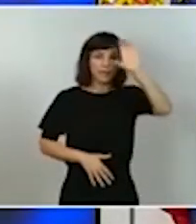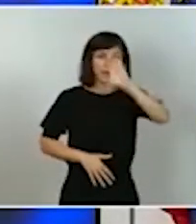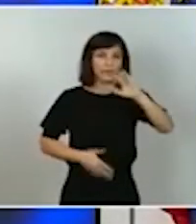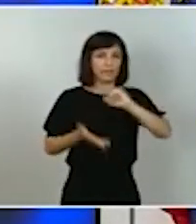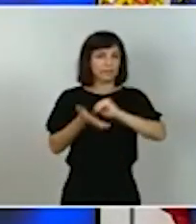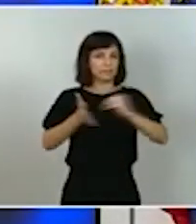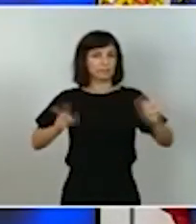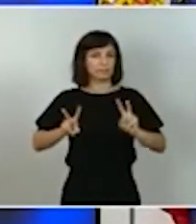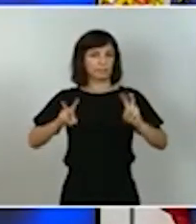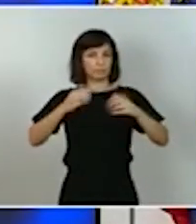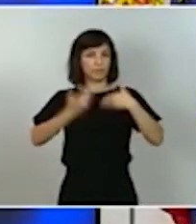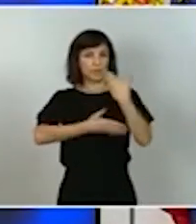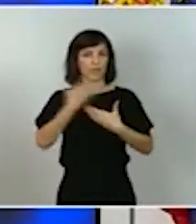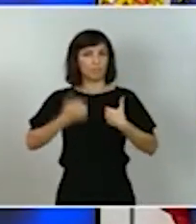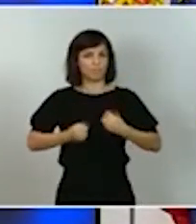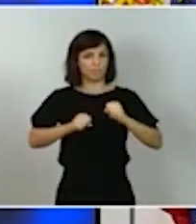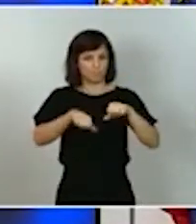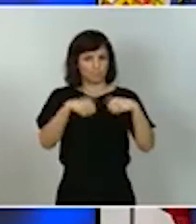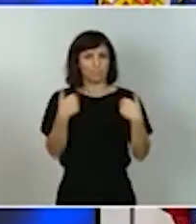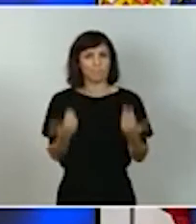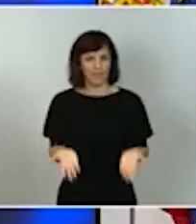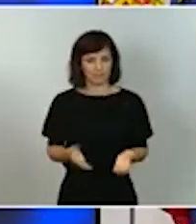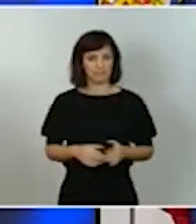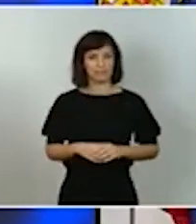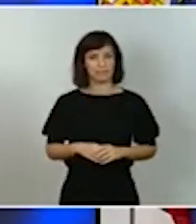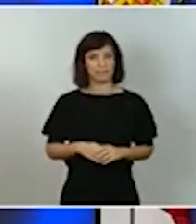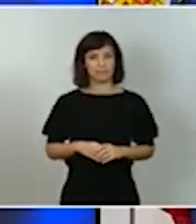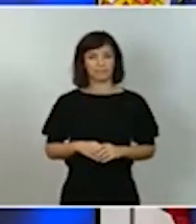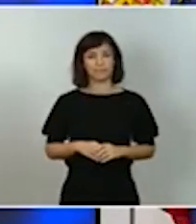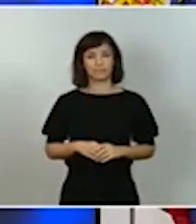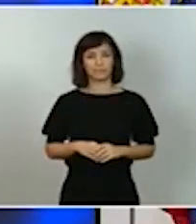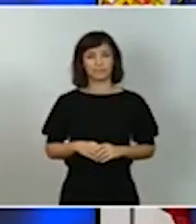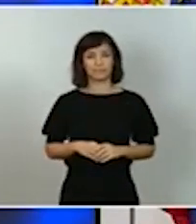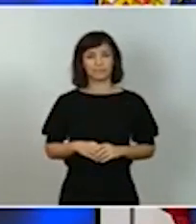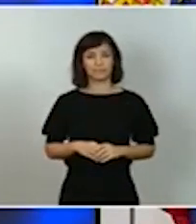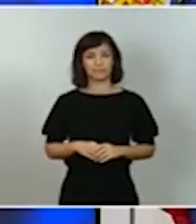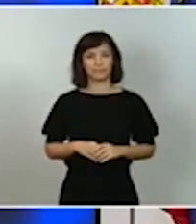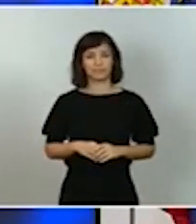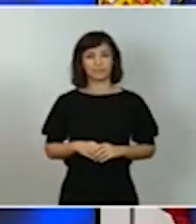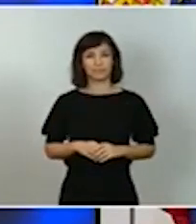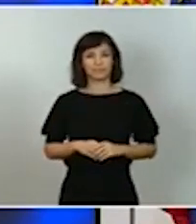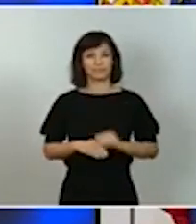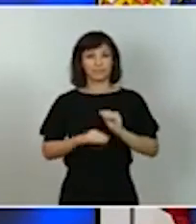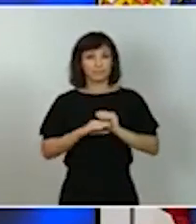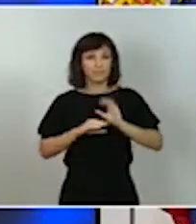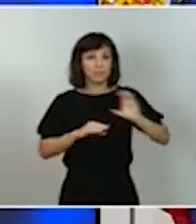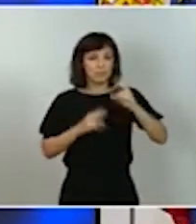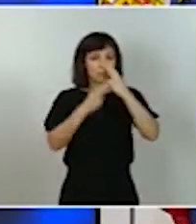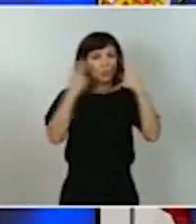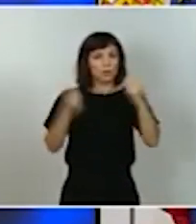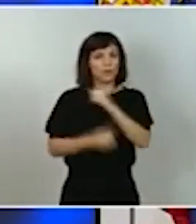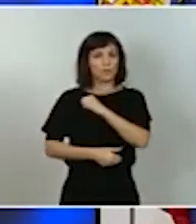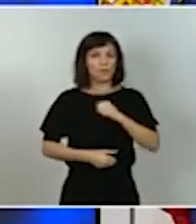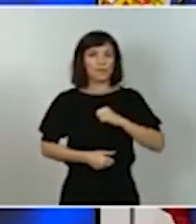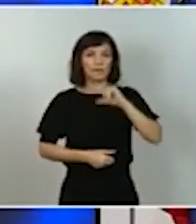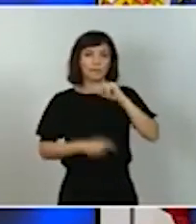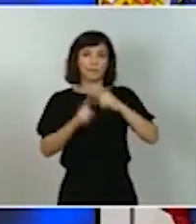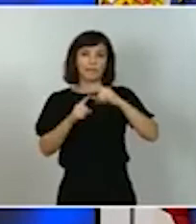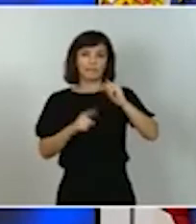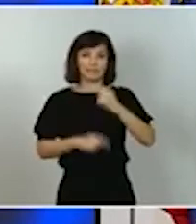acompañar y fomentar el incremento sostenible de la inversión pública y privada en I más D en nuestro país